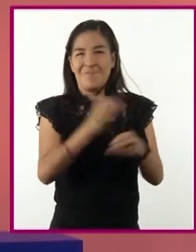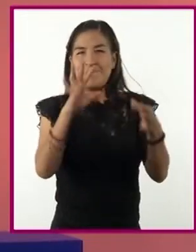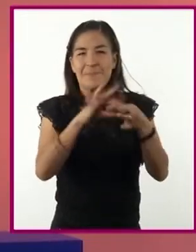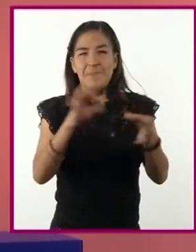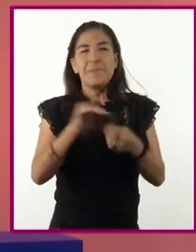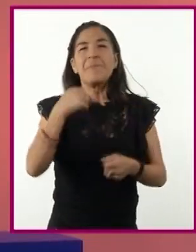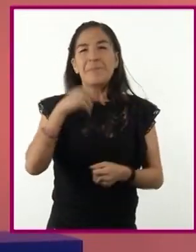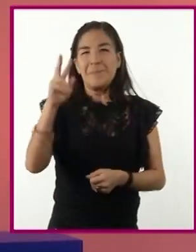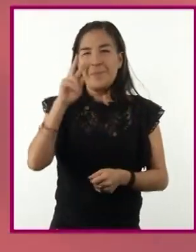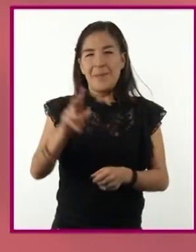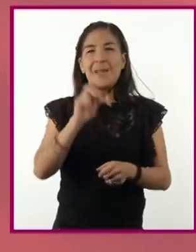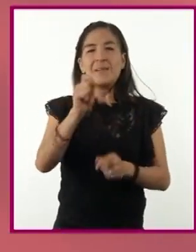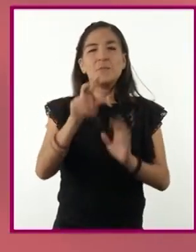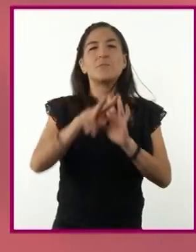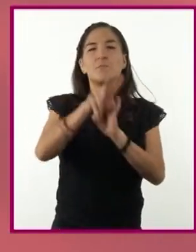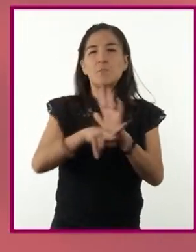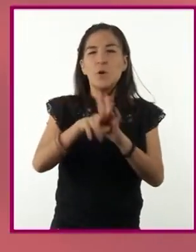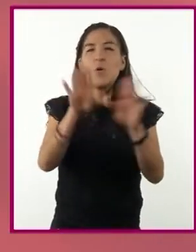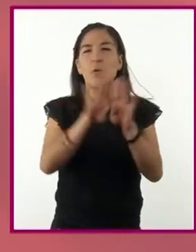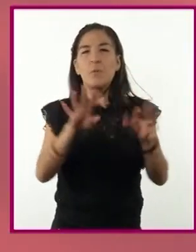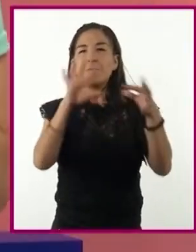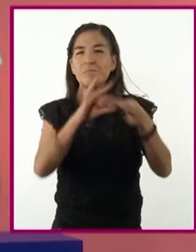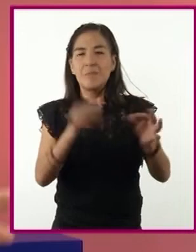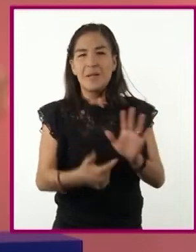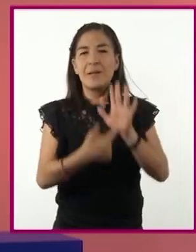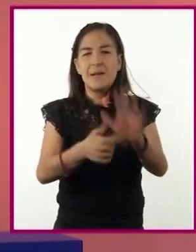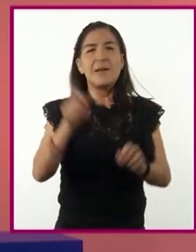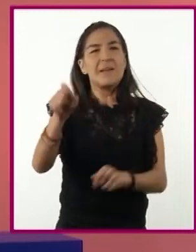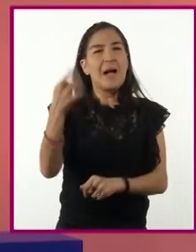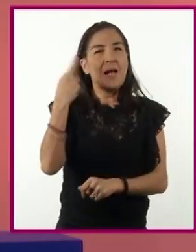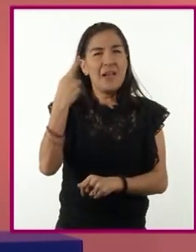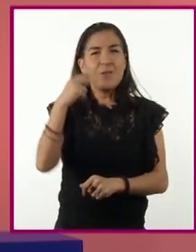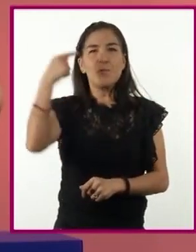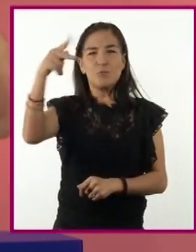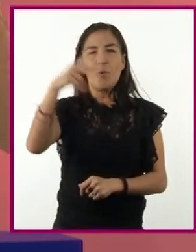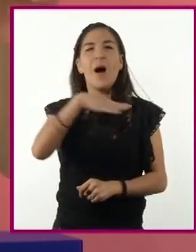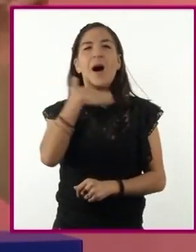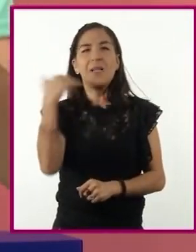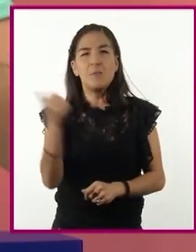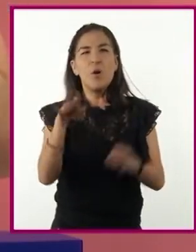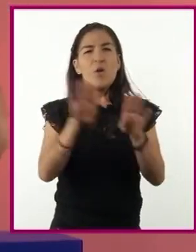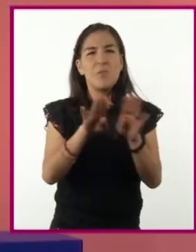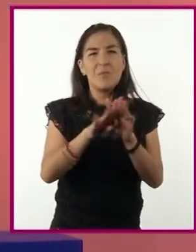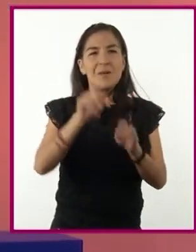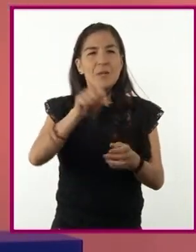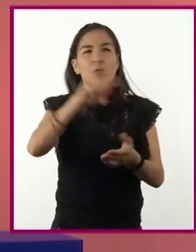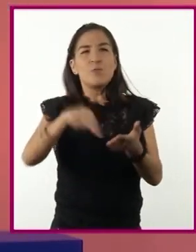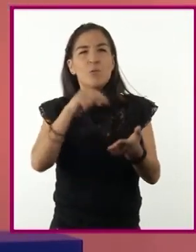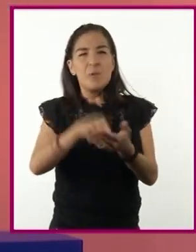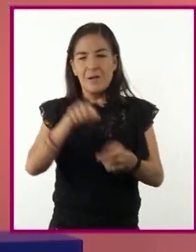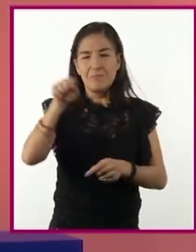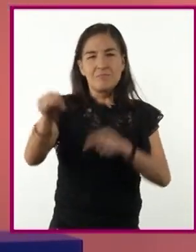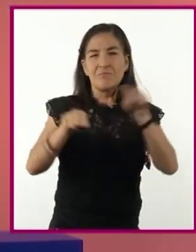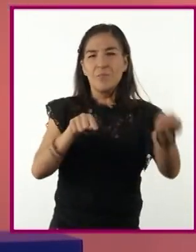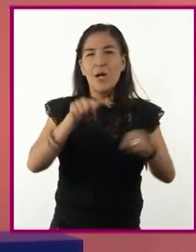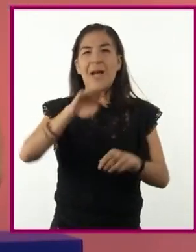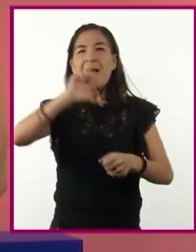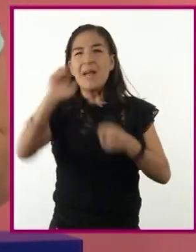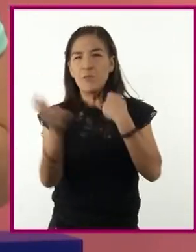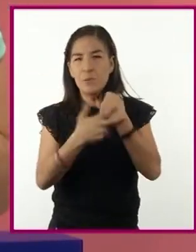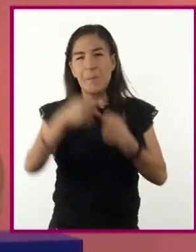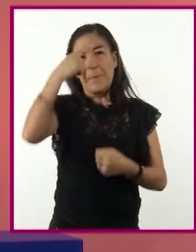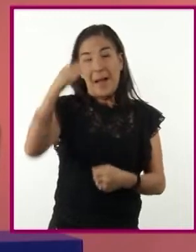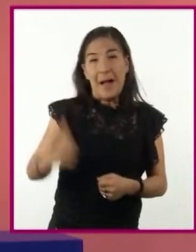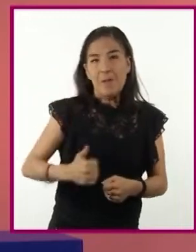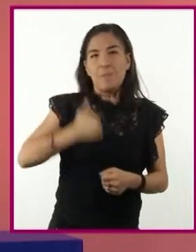documental acerca de cómo las radios alemanas podían retransmitir a distintos sitios de Europa y aprovechándose de